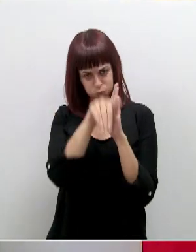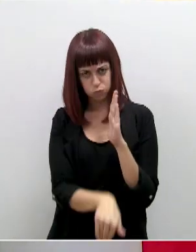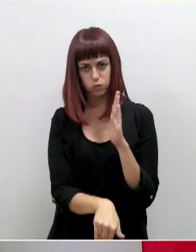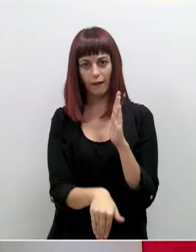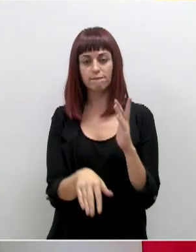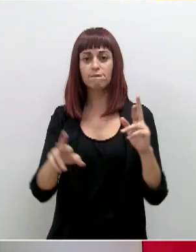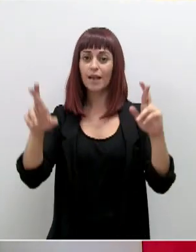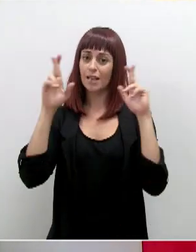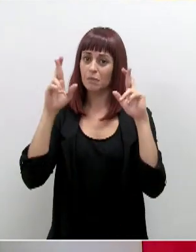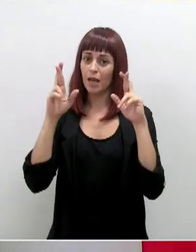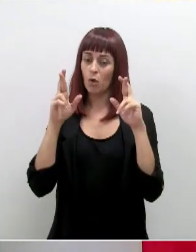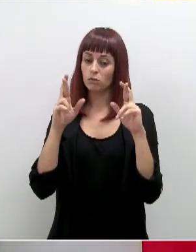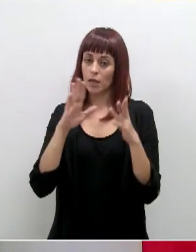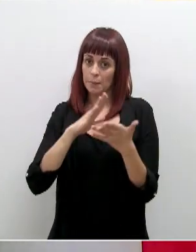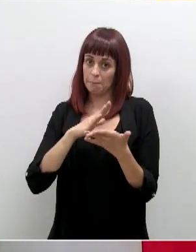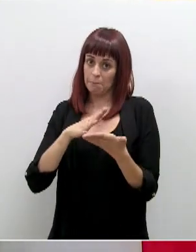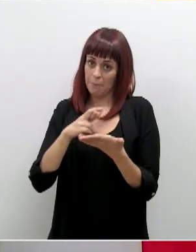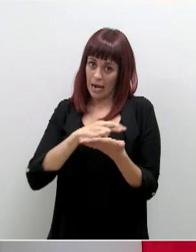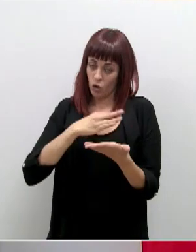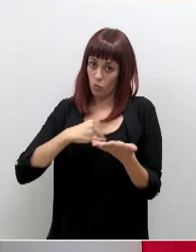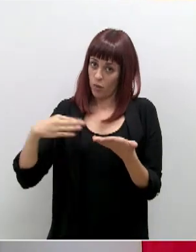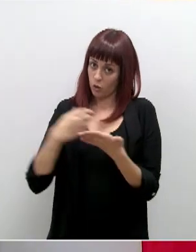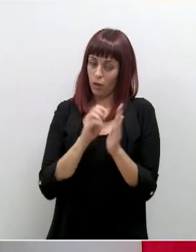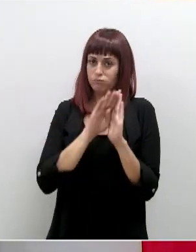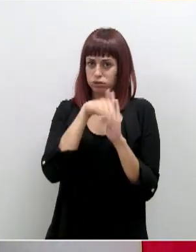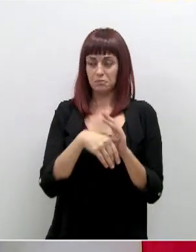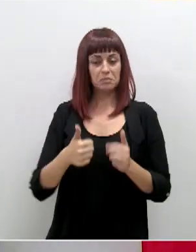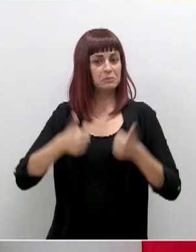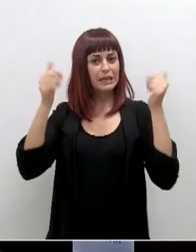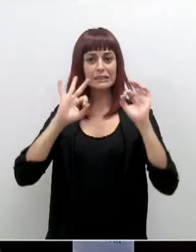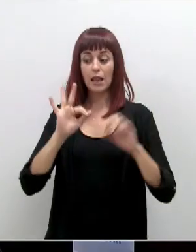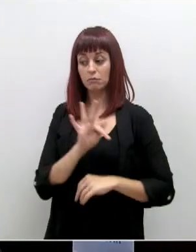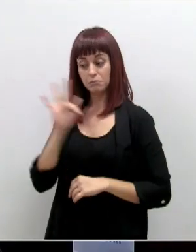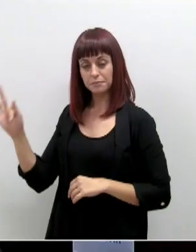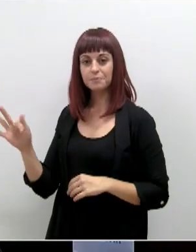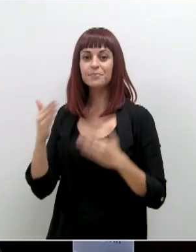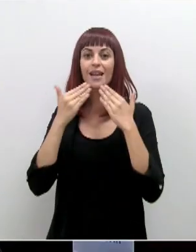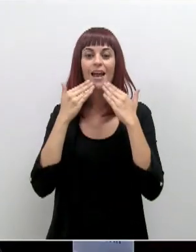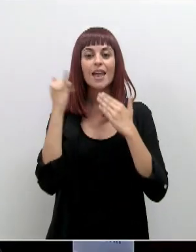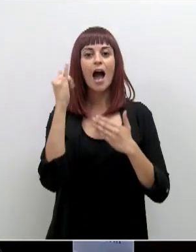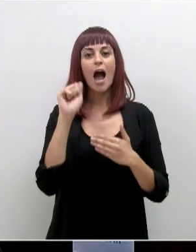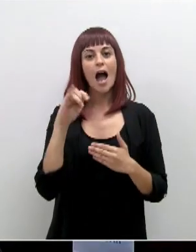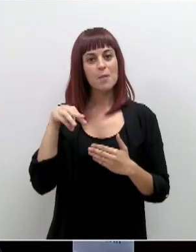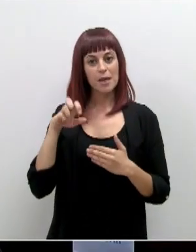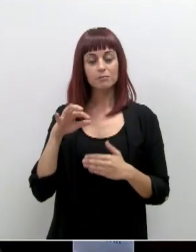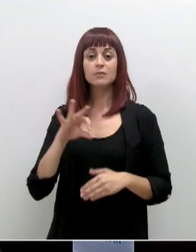podamos hacerlo así para toda la región. Sin más, consejero. Muchas gracias, Jaime, señor presidente.